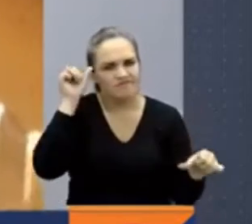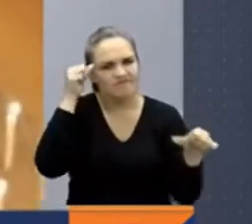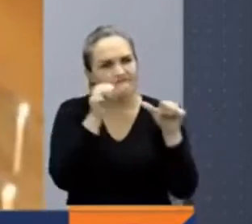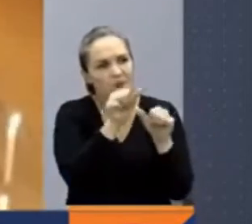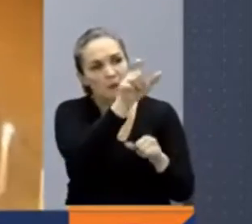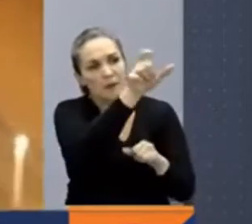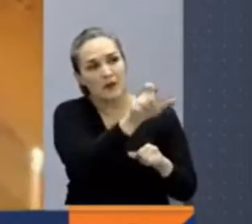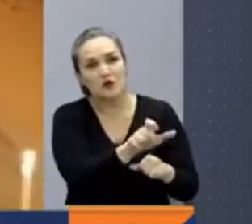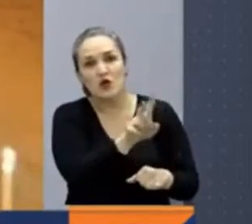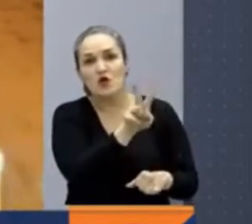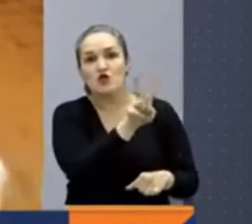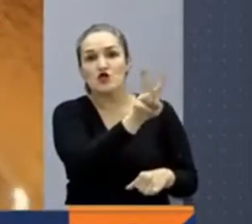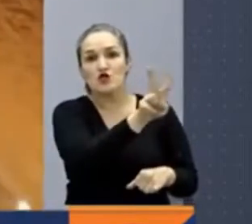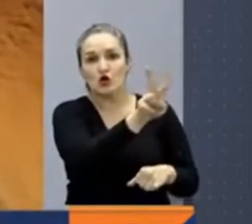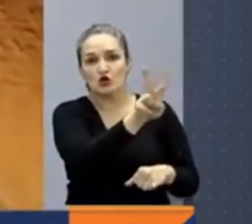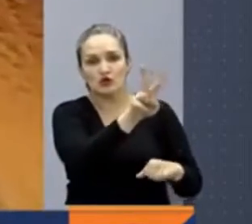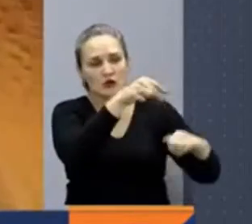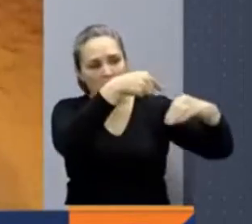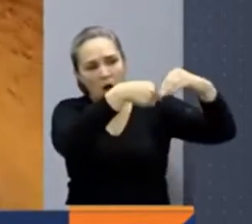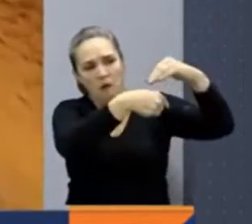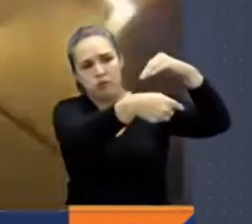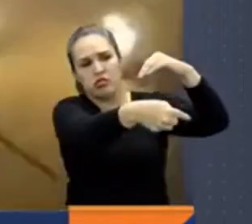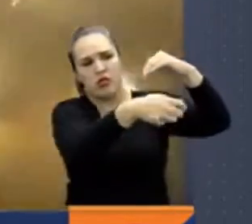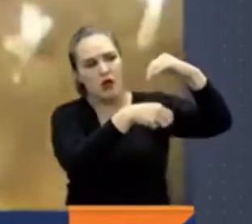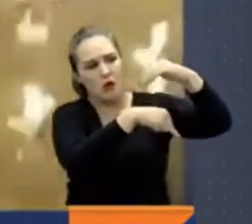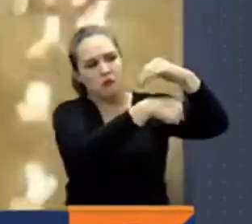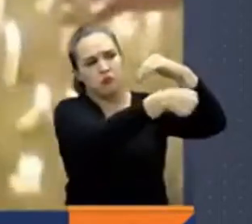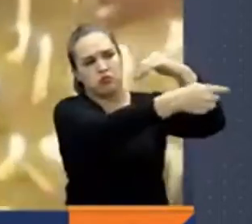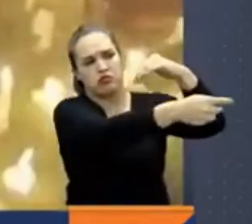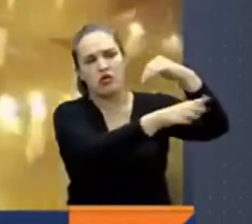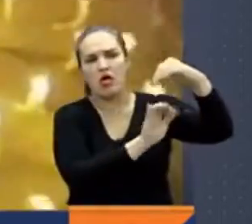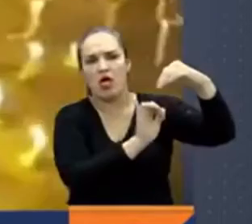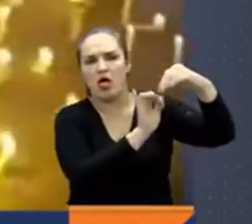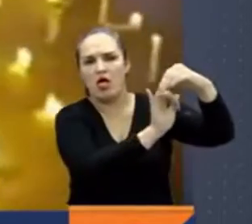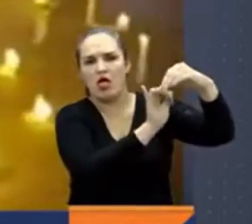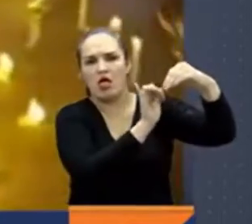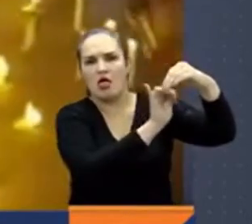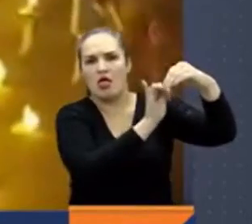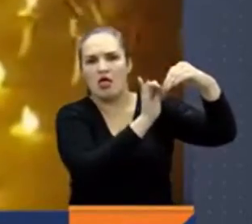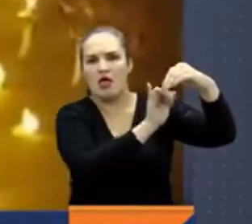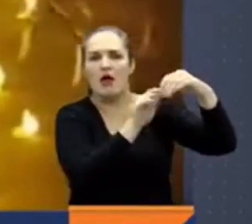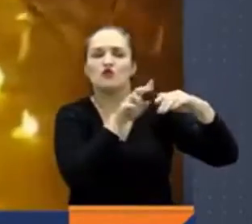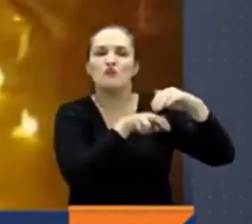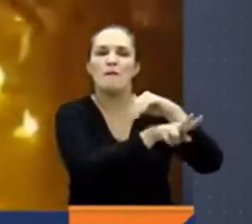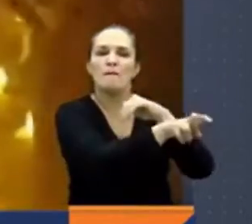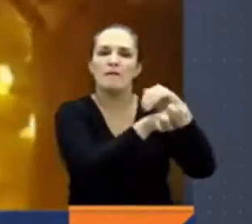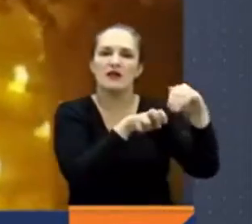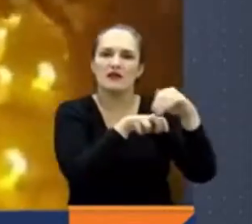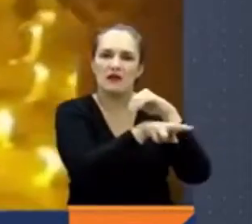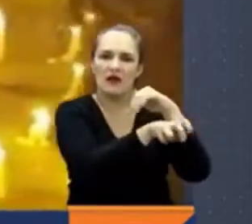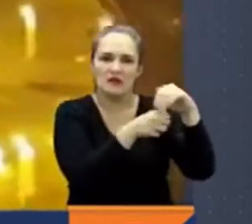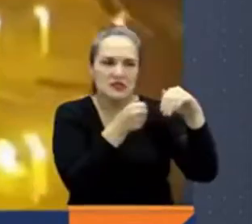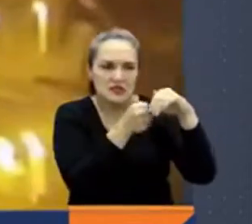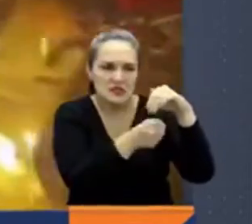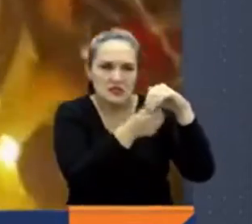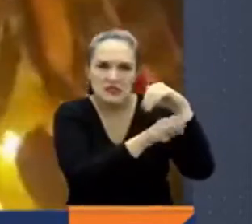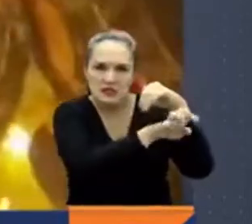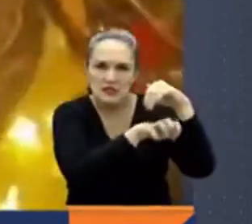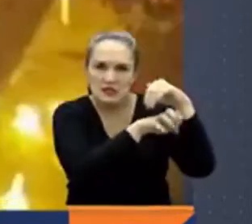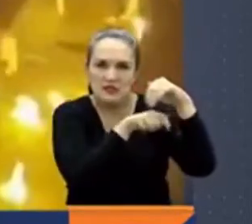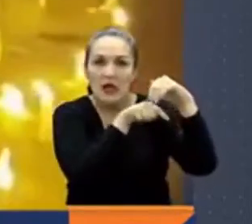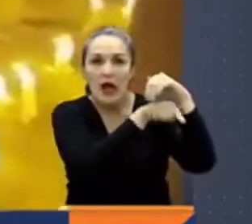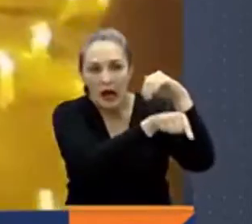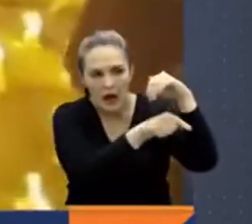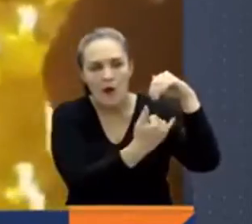atrapados y sin vida en una de las minas de la multinacional asentada en esta localidad del occidente del departamento de Antioquia. Allí con